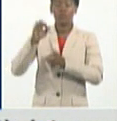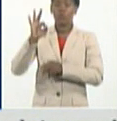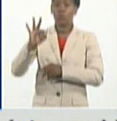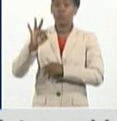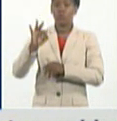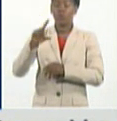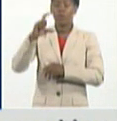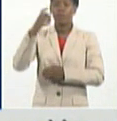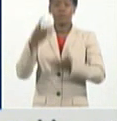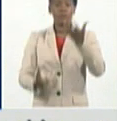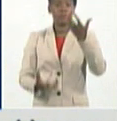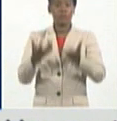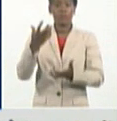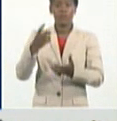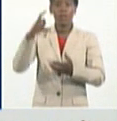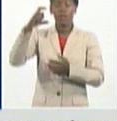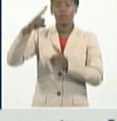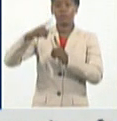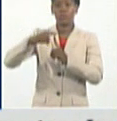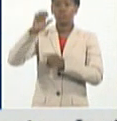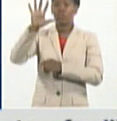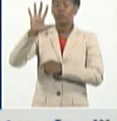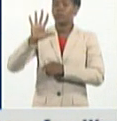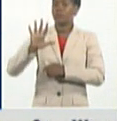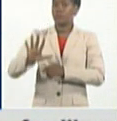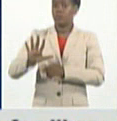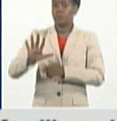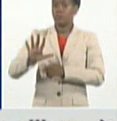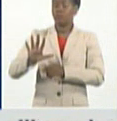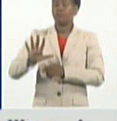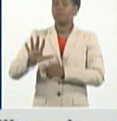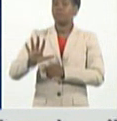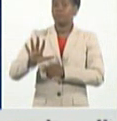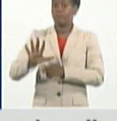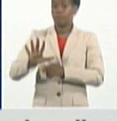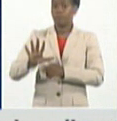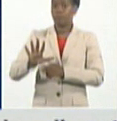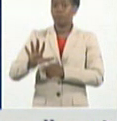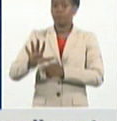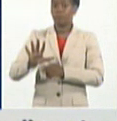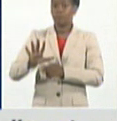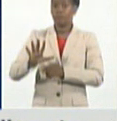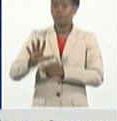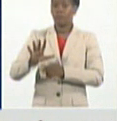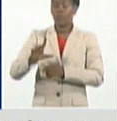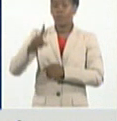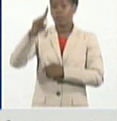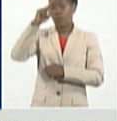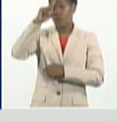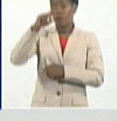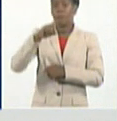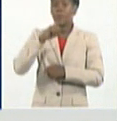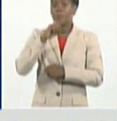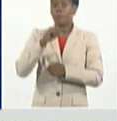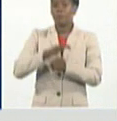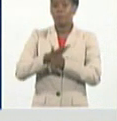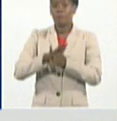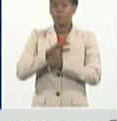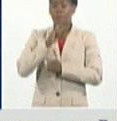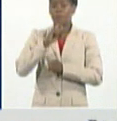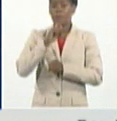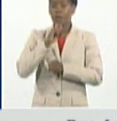Caimito 5 cada uno, y se diagnostican casos también en San Antonio de los Baños, Bahía Onda y Bauta.